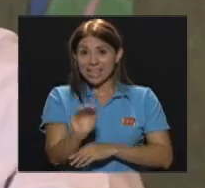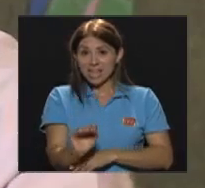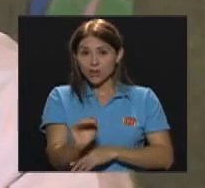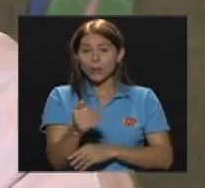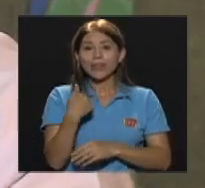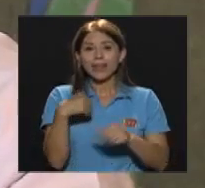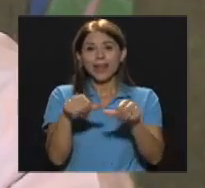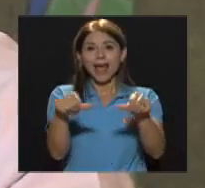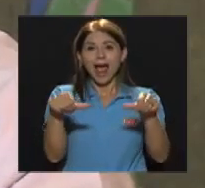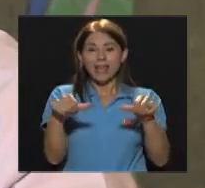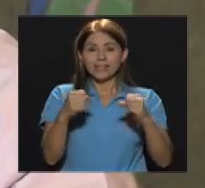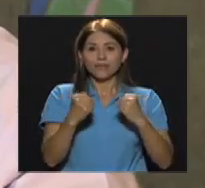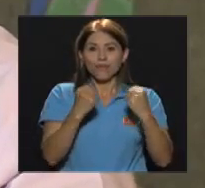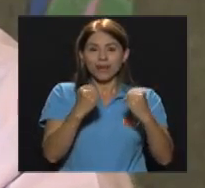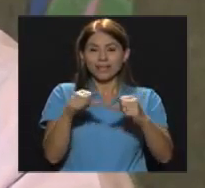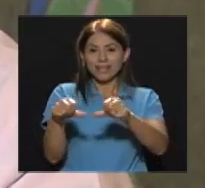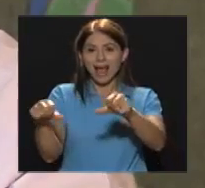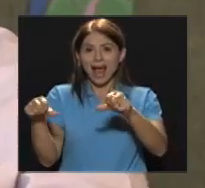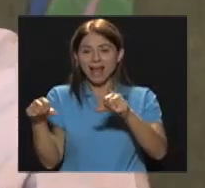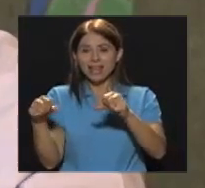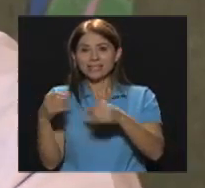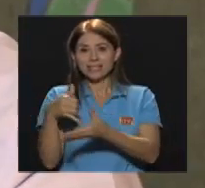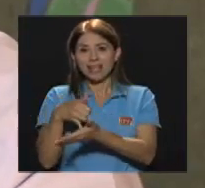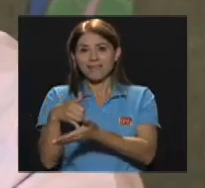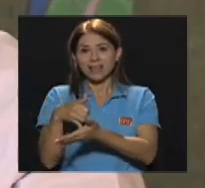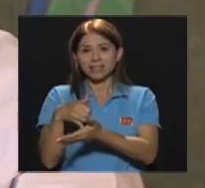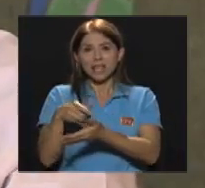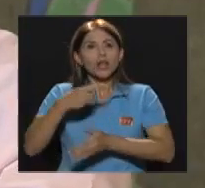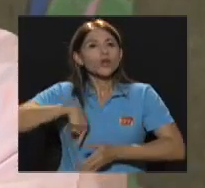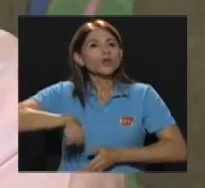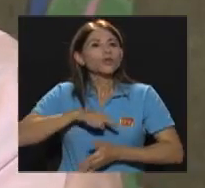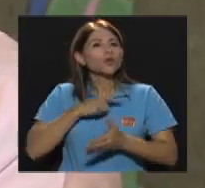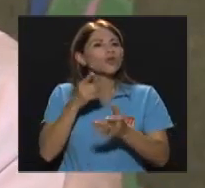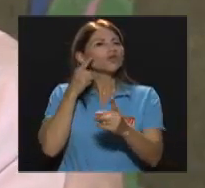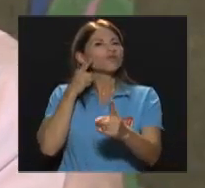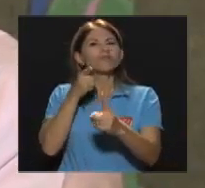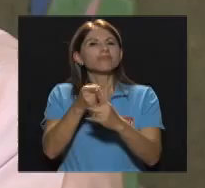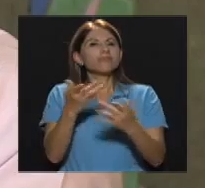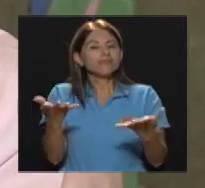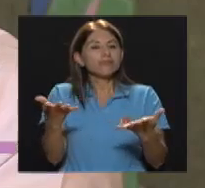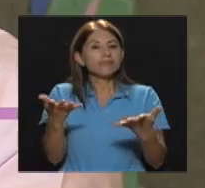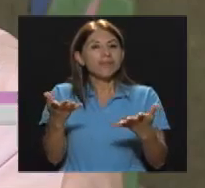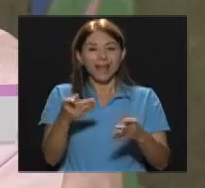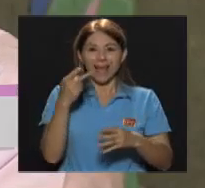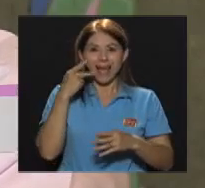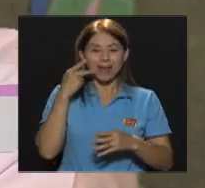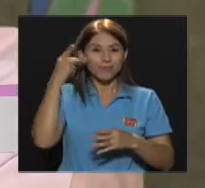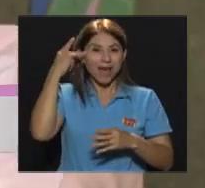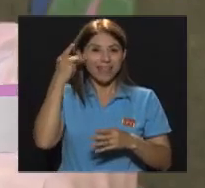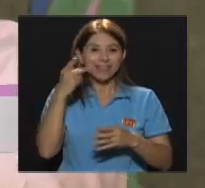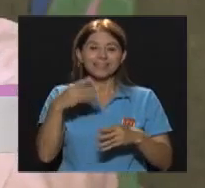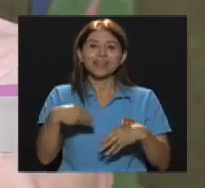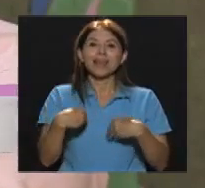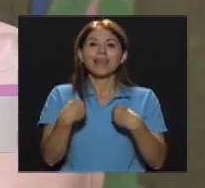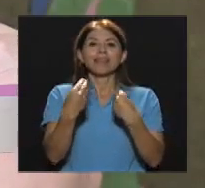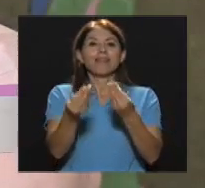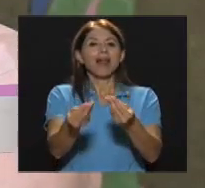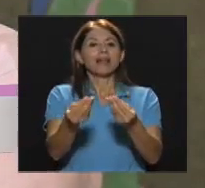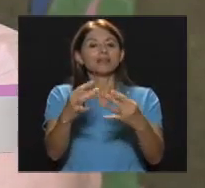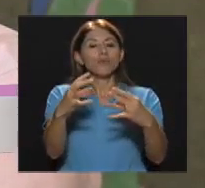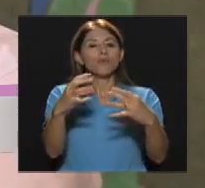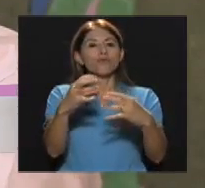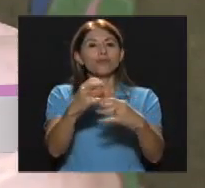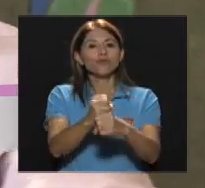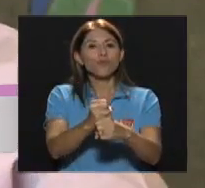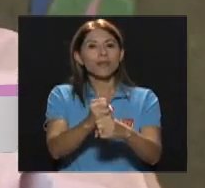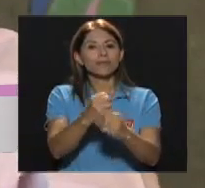entregarle al padre Un resumen De estos hallazgos De los logros obtenidos A través de la metodología Que él pueda hacer Un plan casero